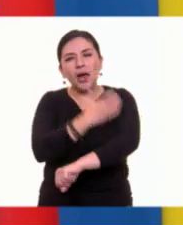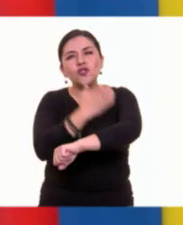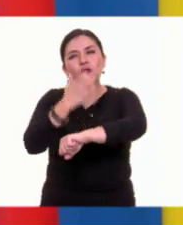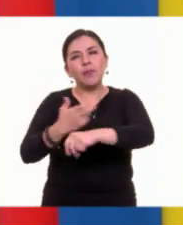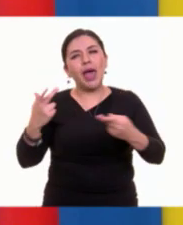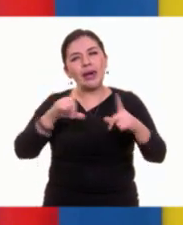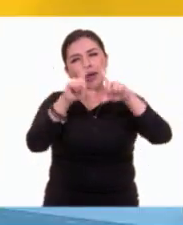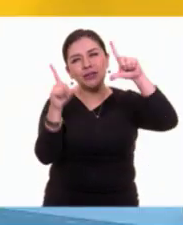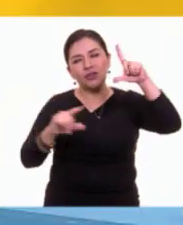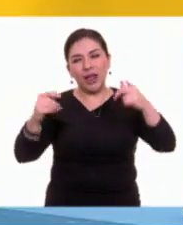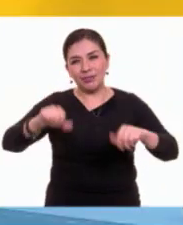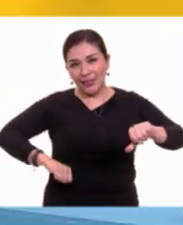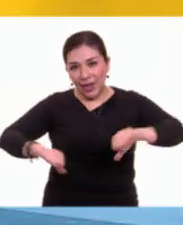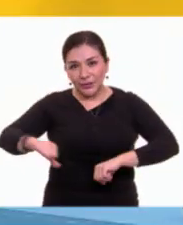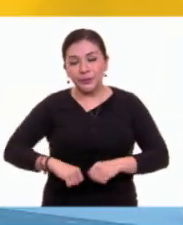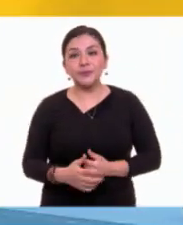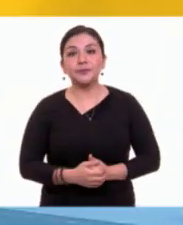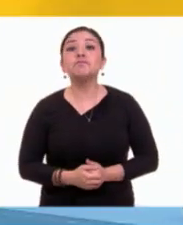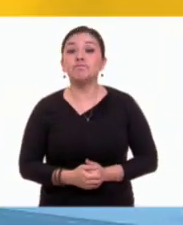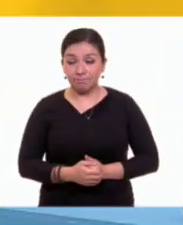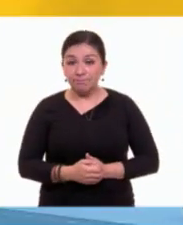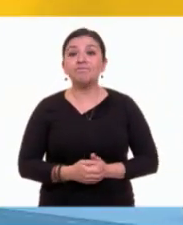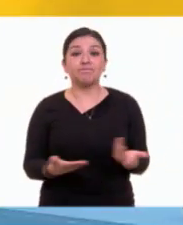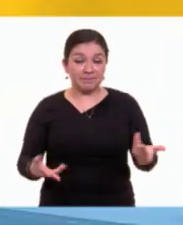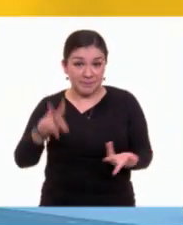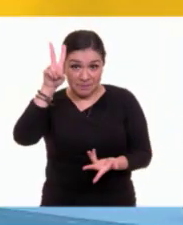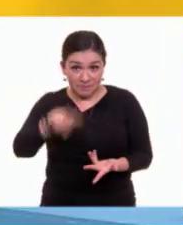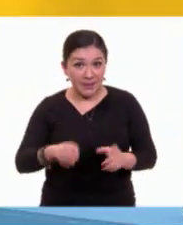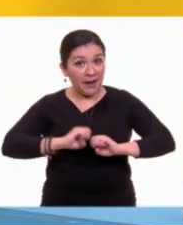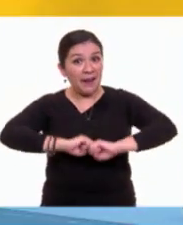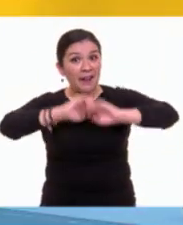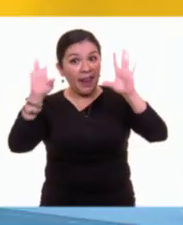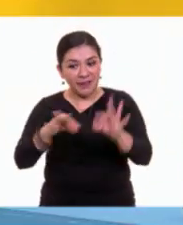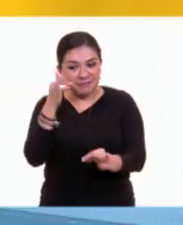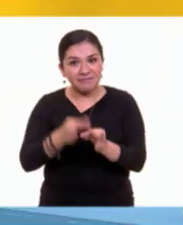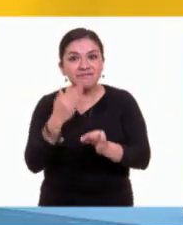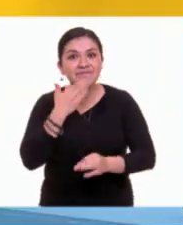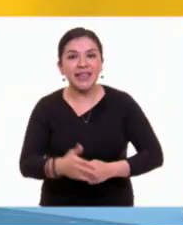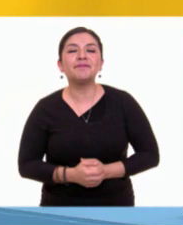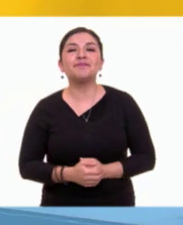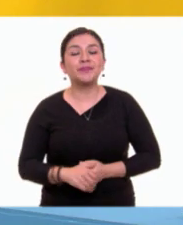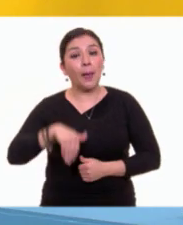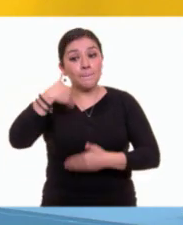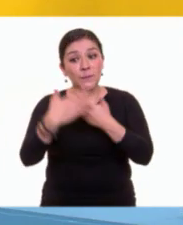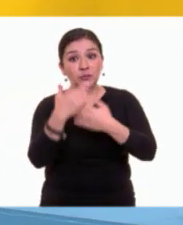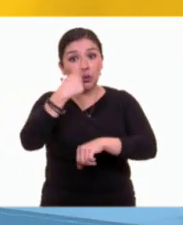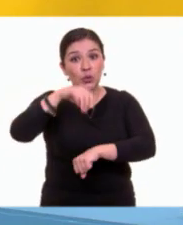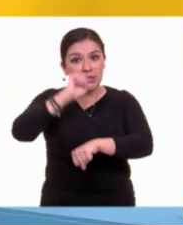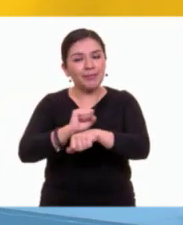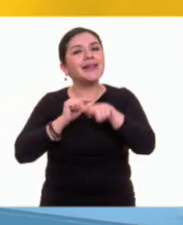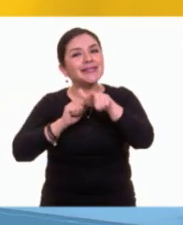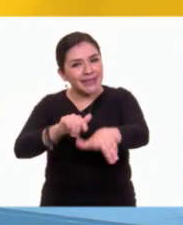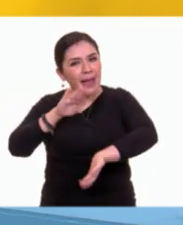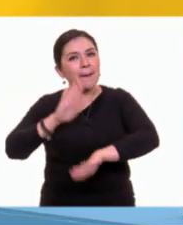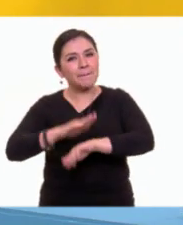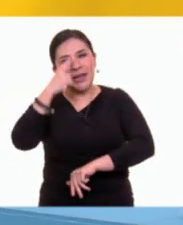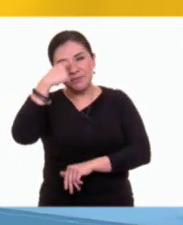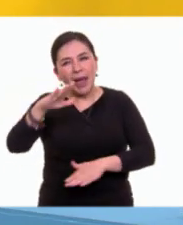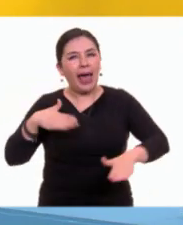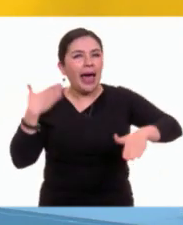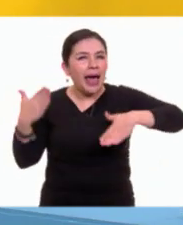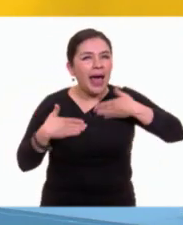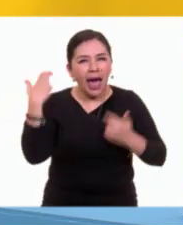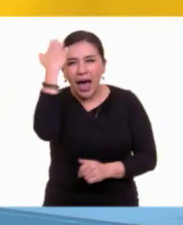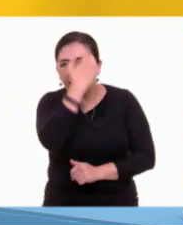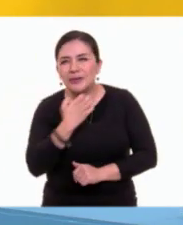de Teatro. Como siempre, claro y preciso. La siguiente semana continuaremos nuestra aventura